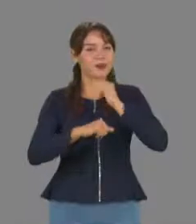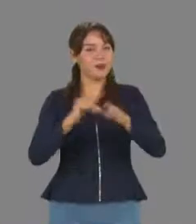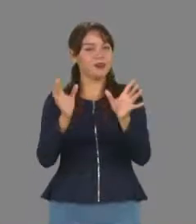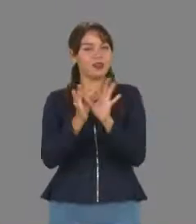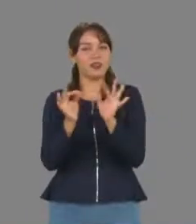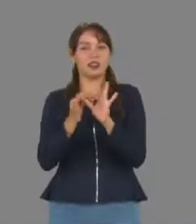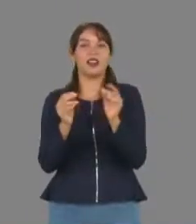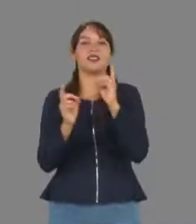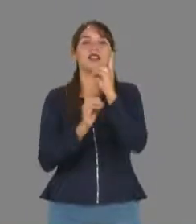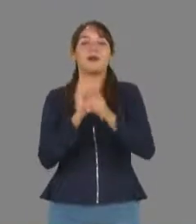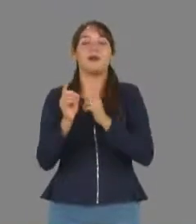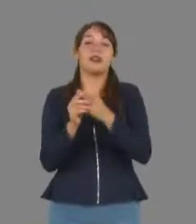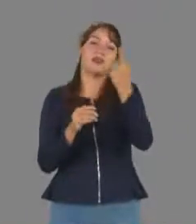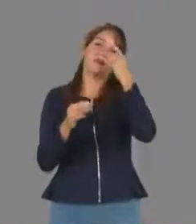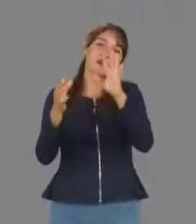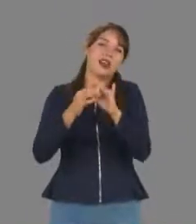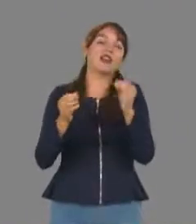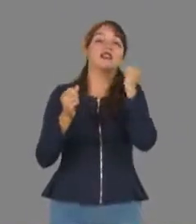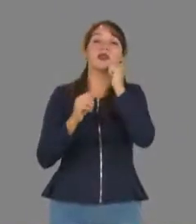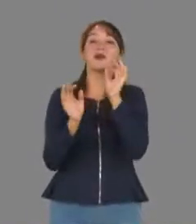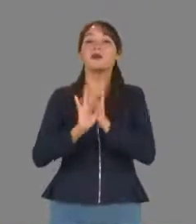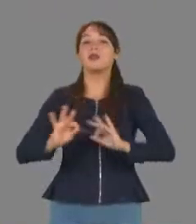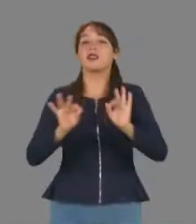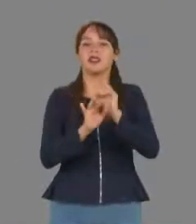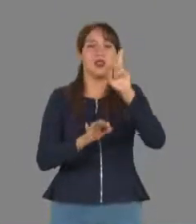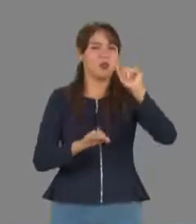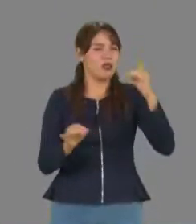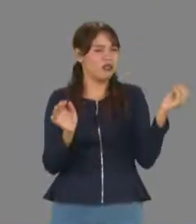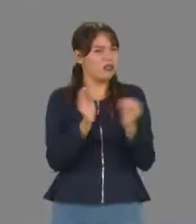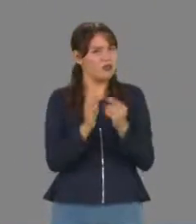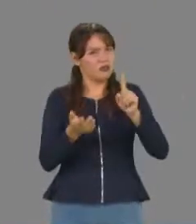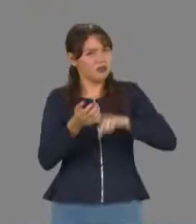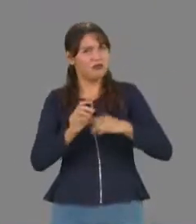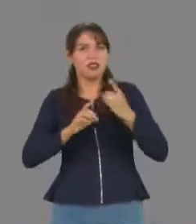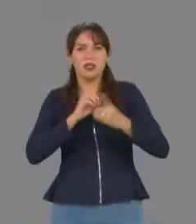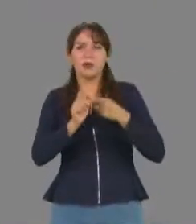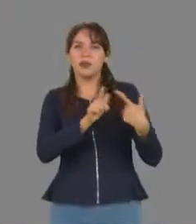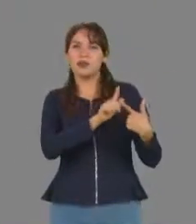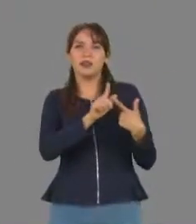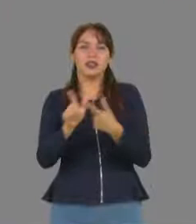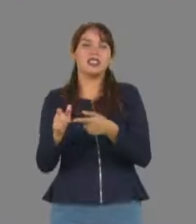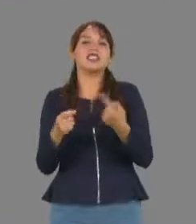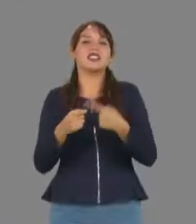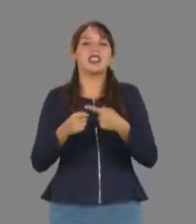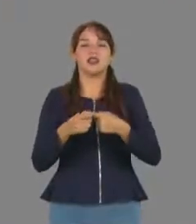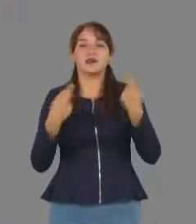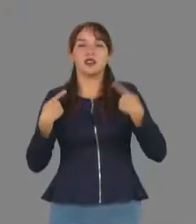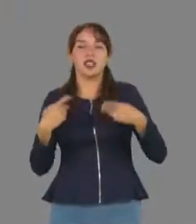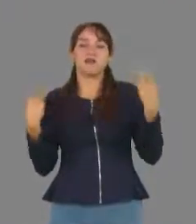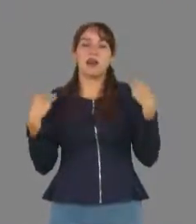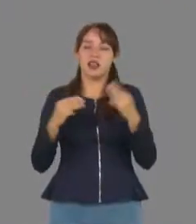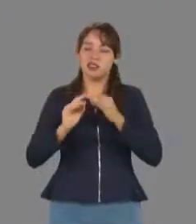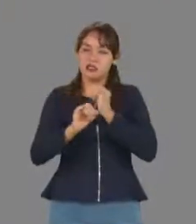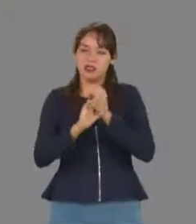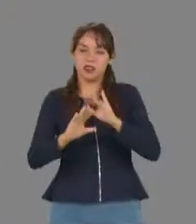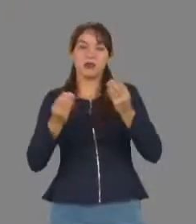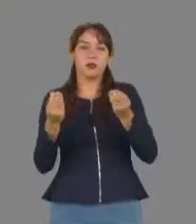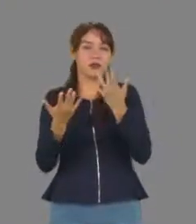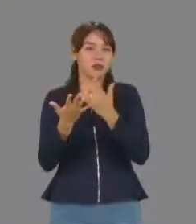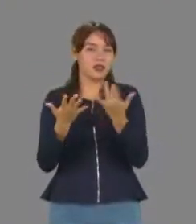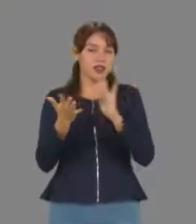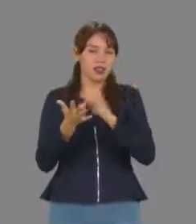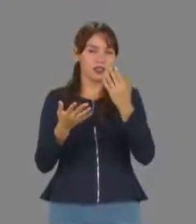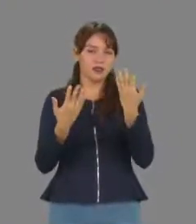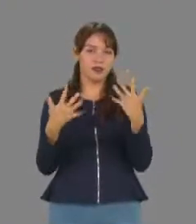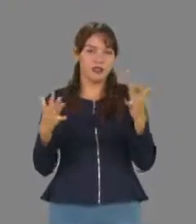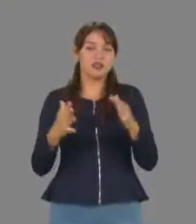esta participación en la que mostramos que el deporte en la UAT no para. A quienes participan, así como a quienes lo organizan, aplaudimos su entusiasmo. En UAT